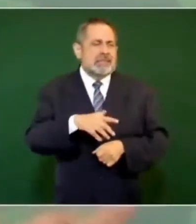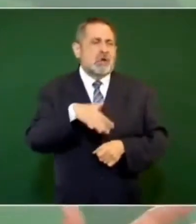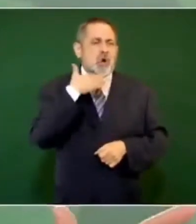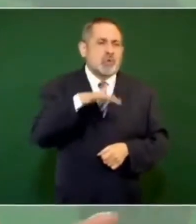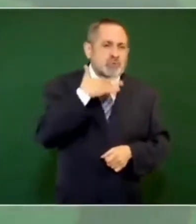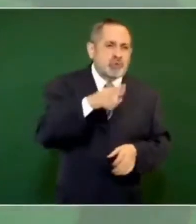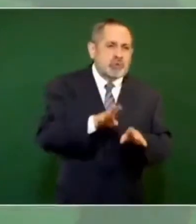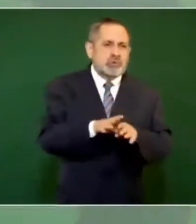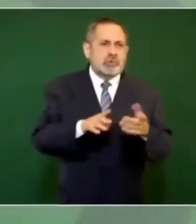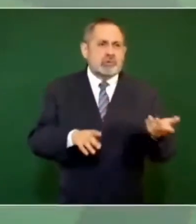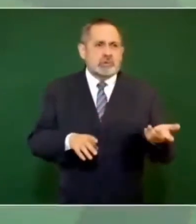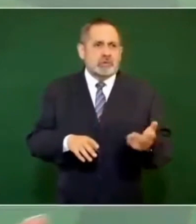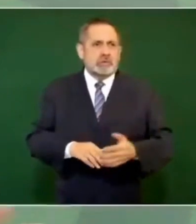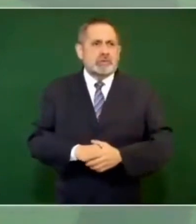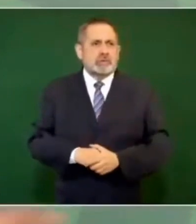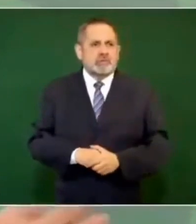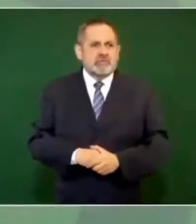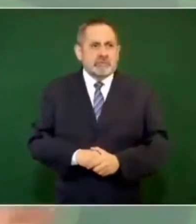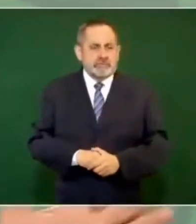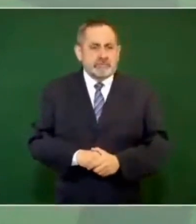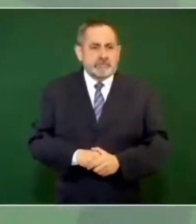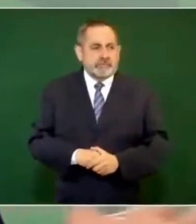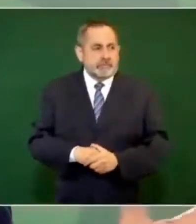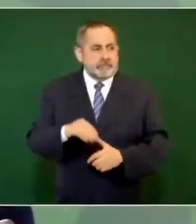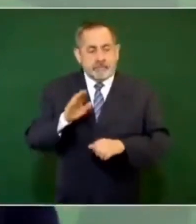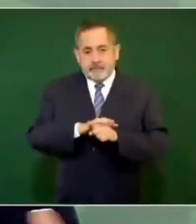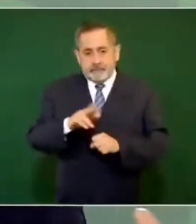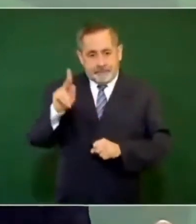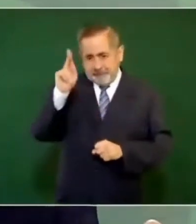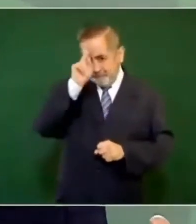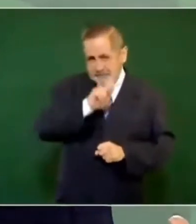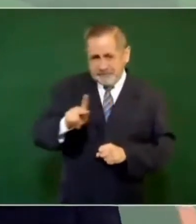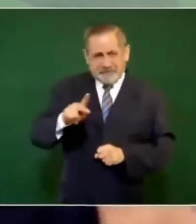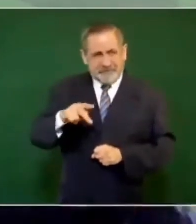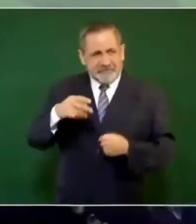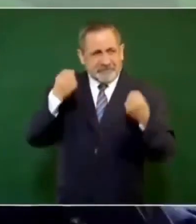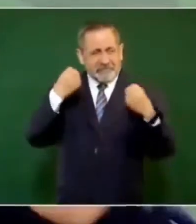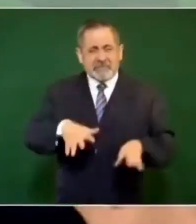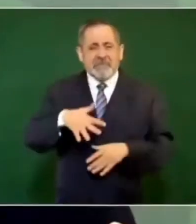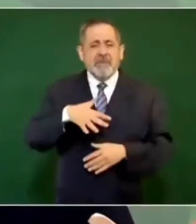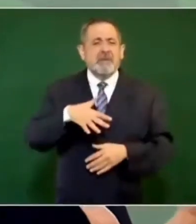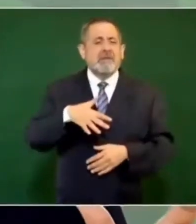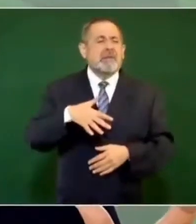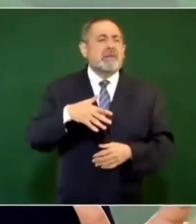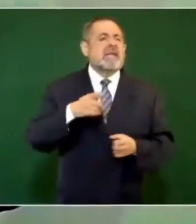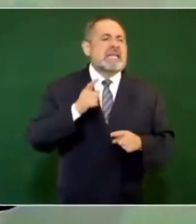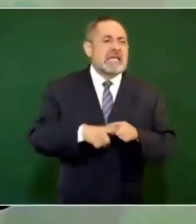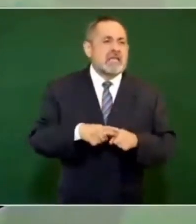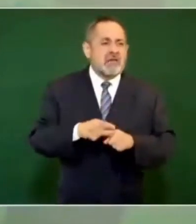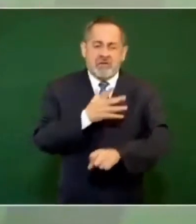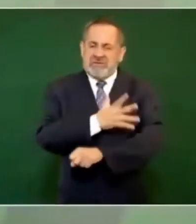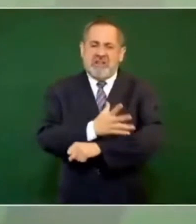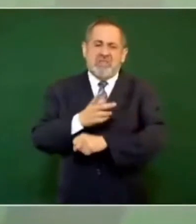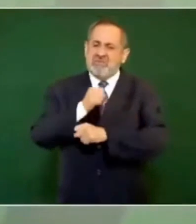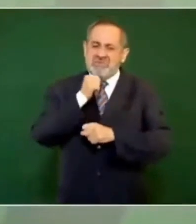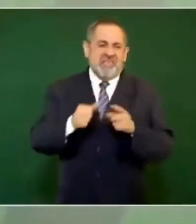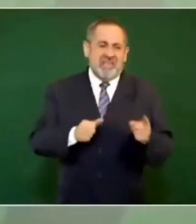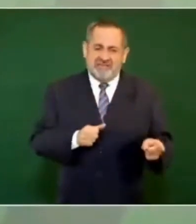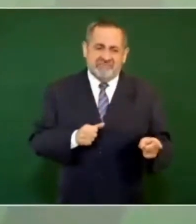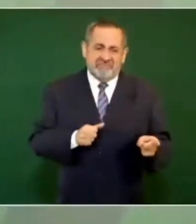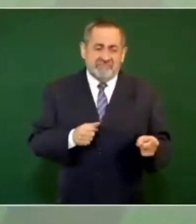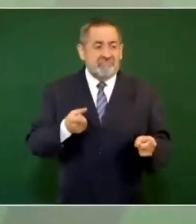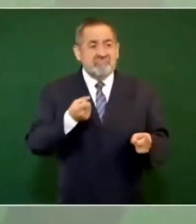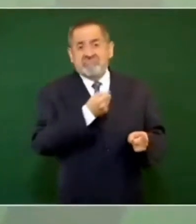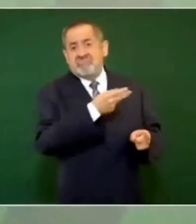Siempre he dicho, nada ha dañado más a México que la deshonestidad de gobernantes